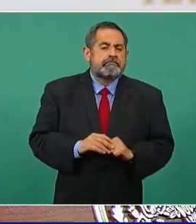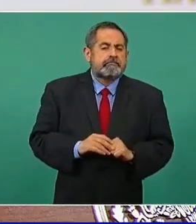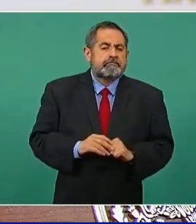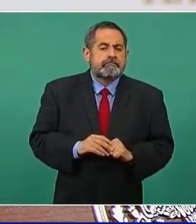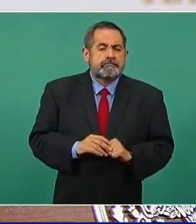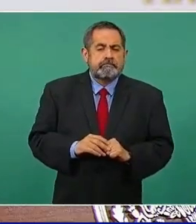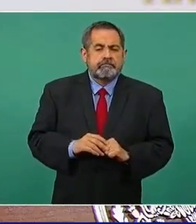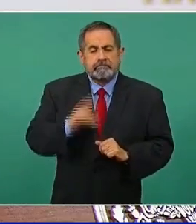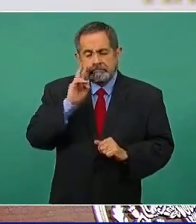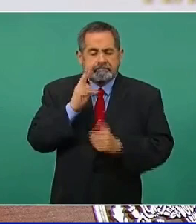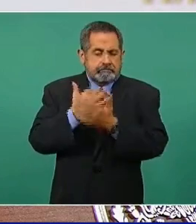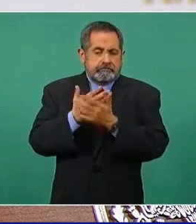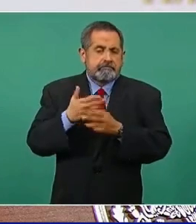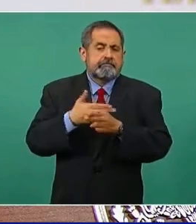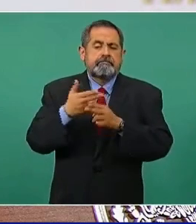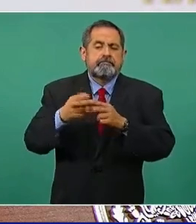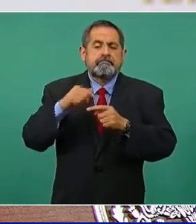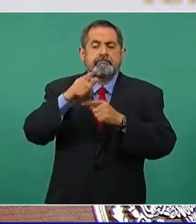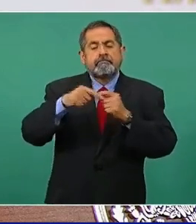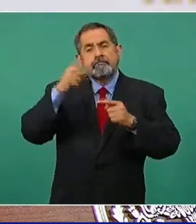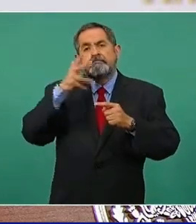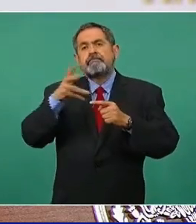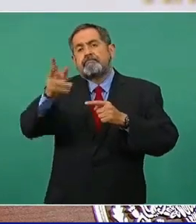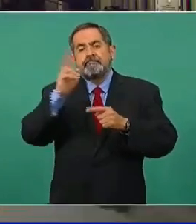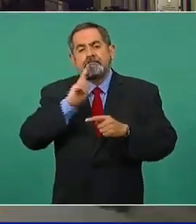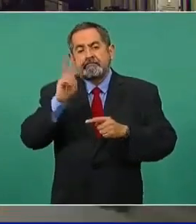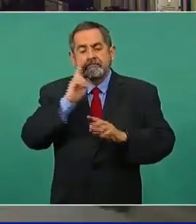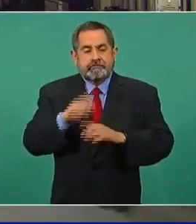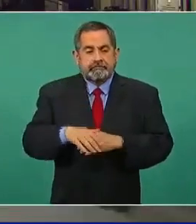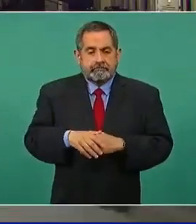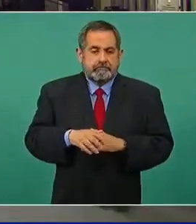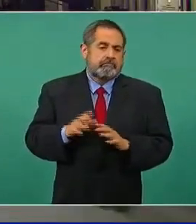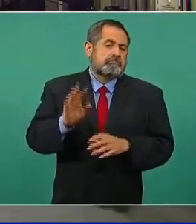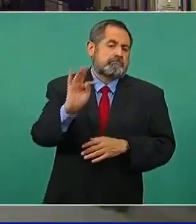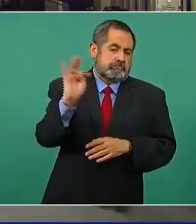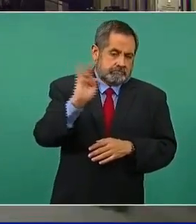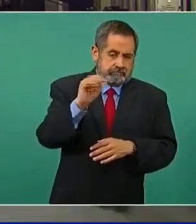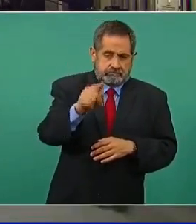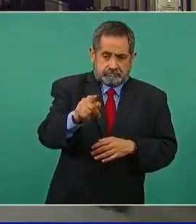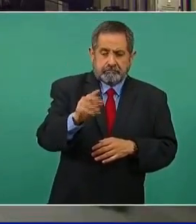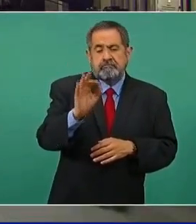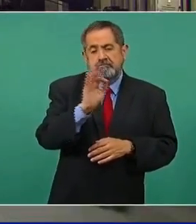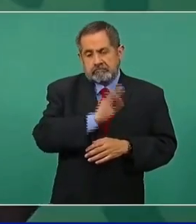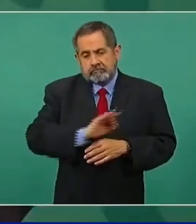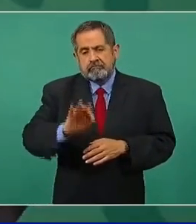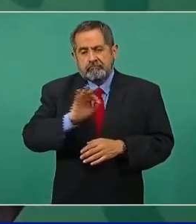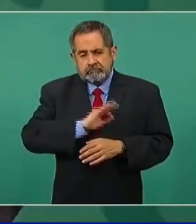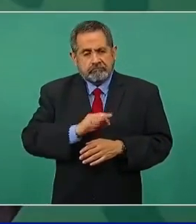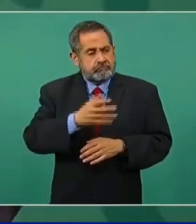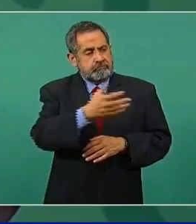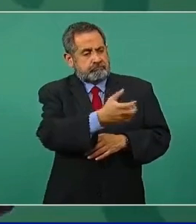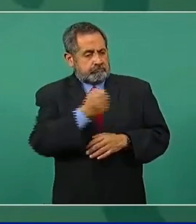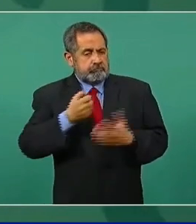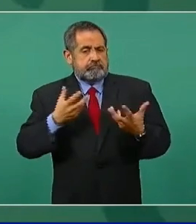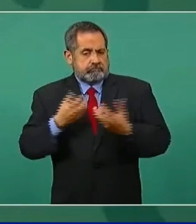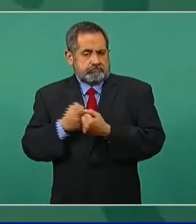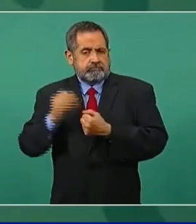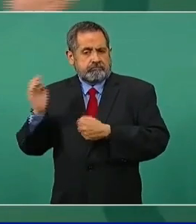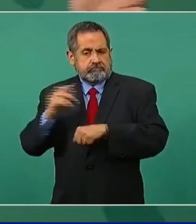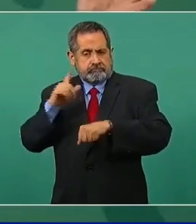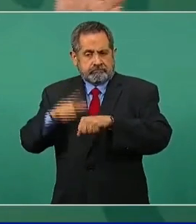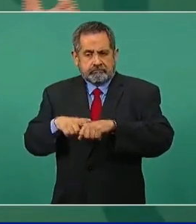vamos a ver hacia adelante. No se descarta la posibilidad, pero